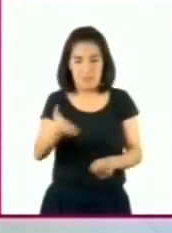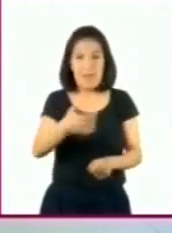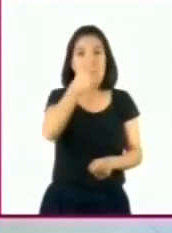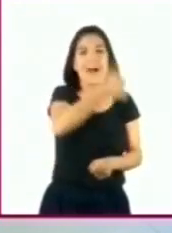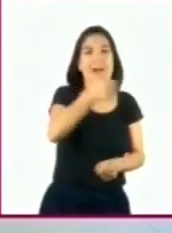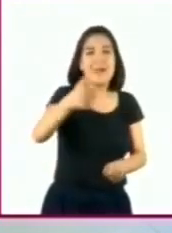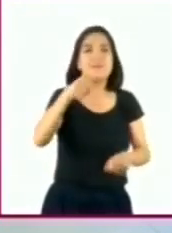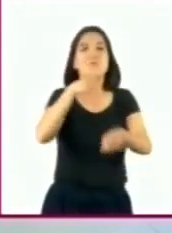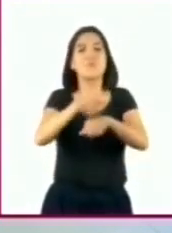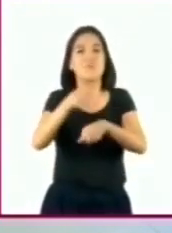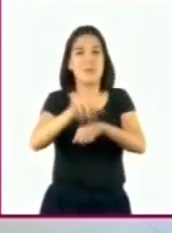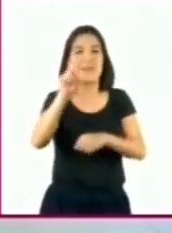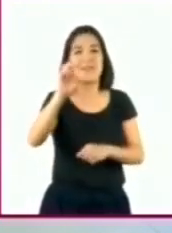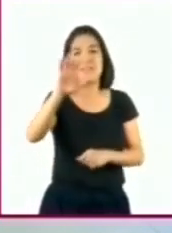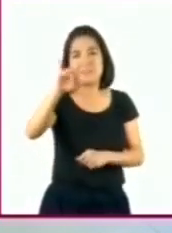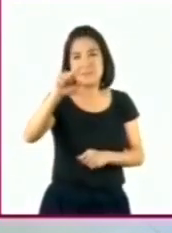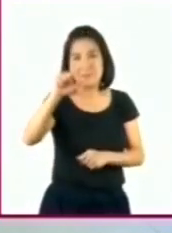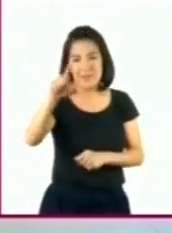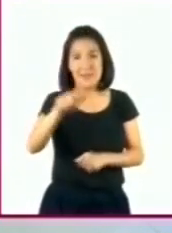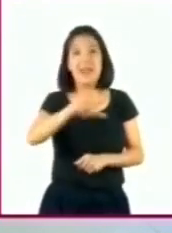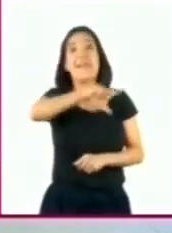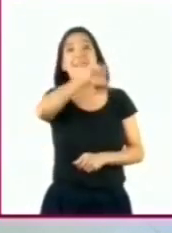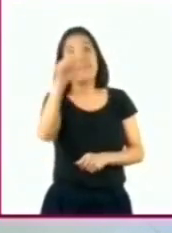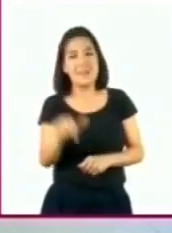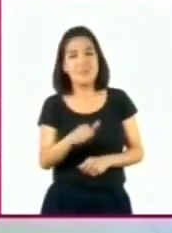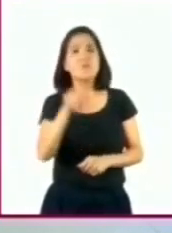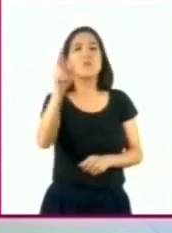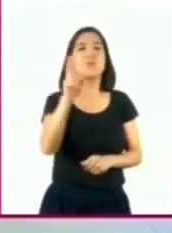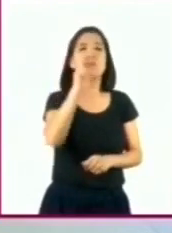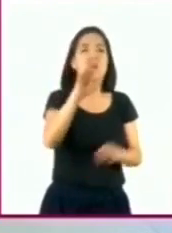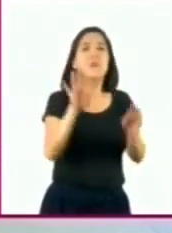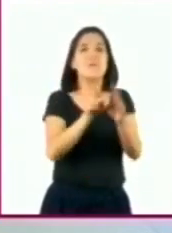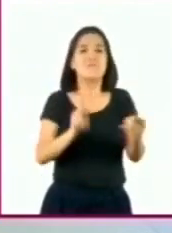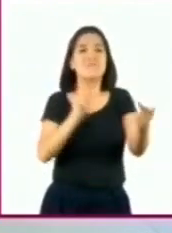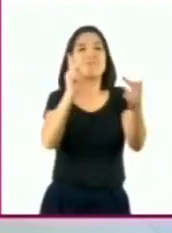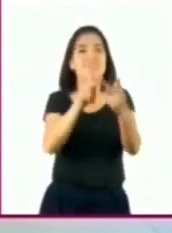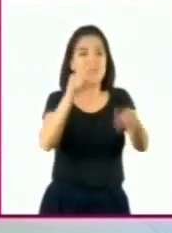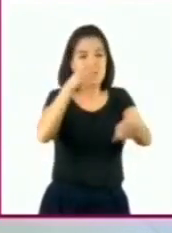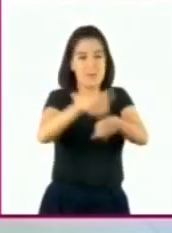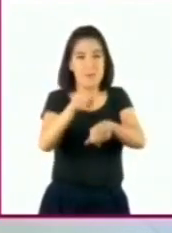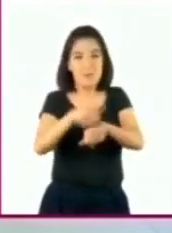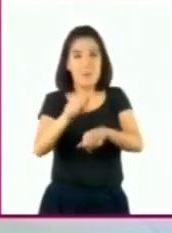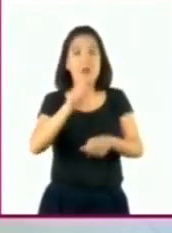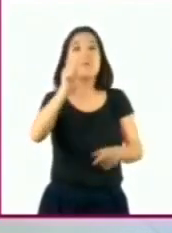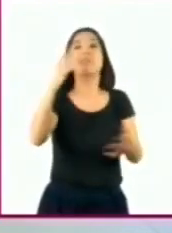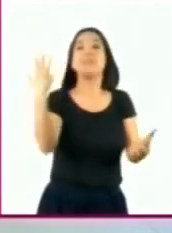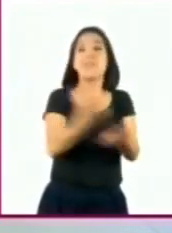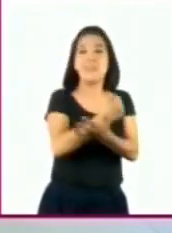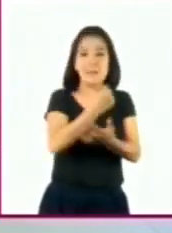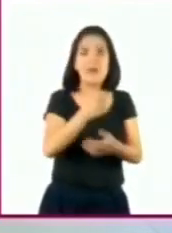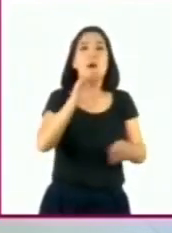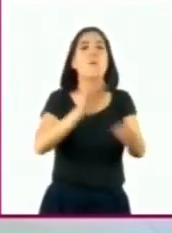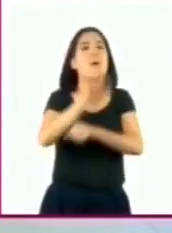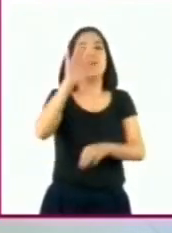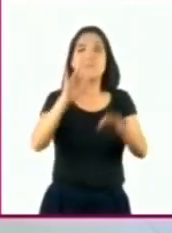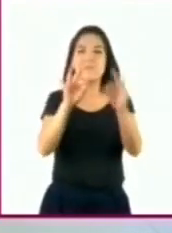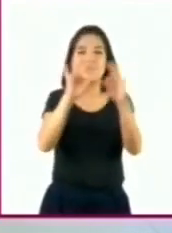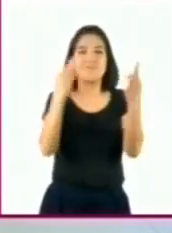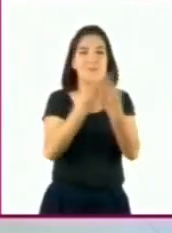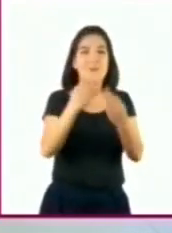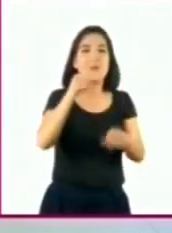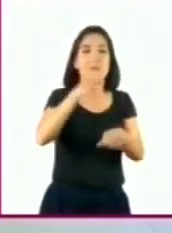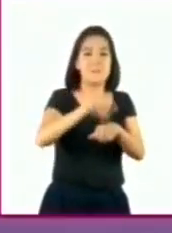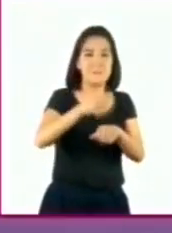un número decimal. Después, deberán de comparar ambos números y gana la ronda el que forme el número decimal